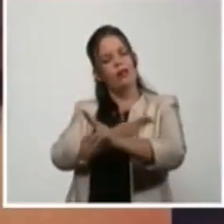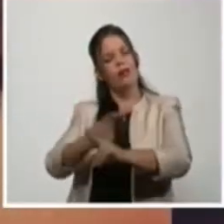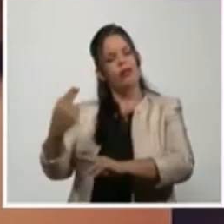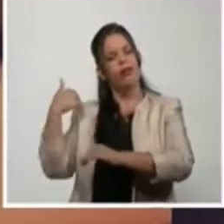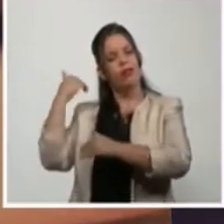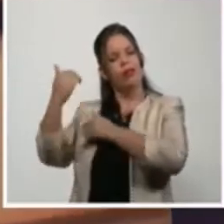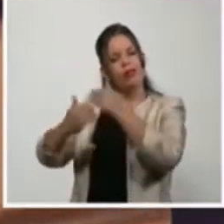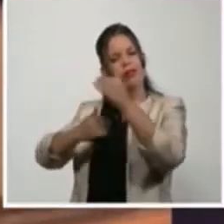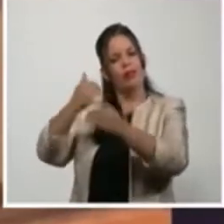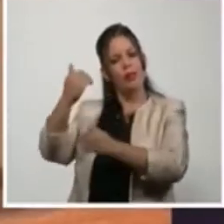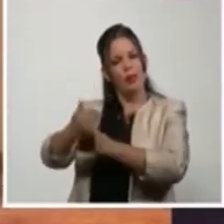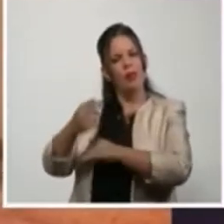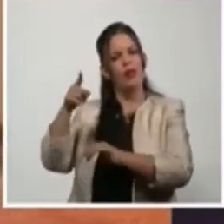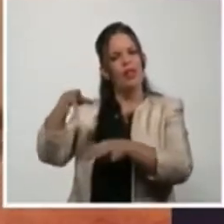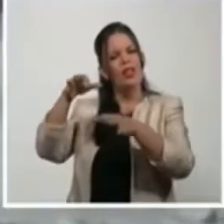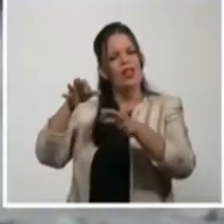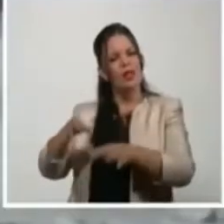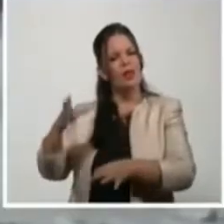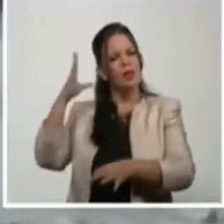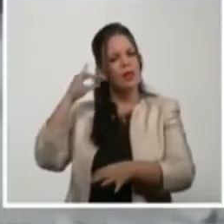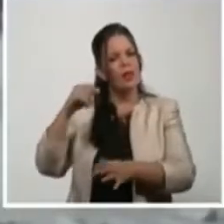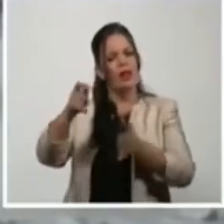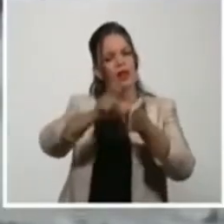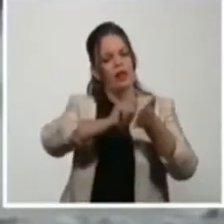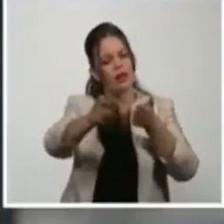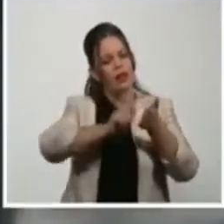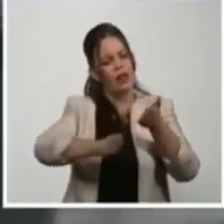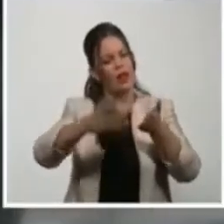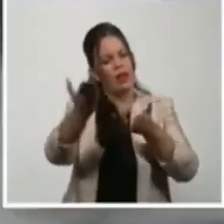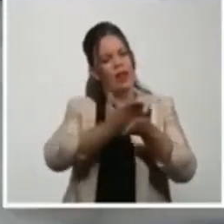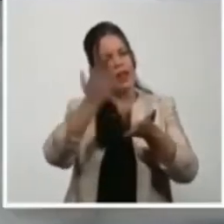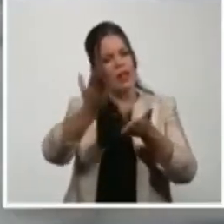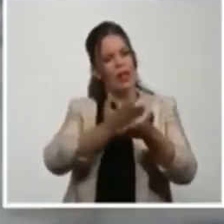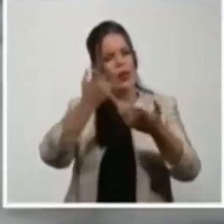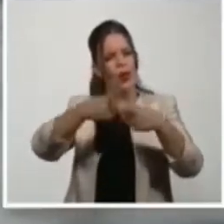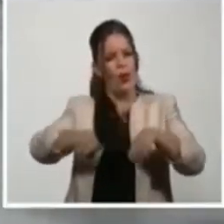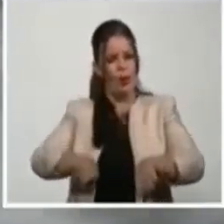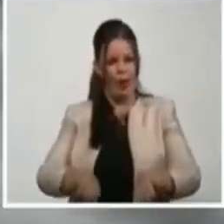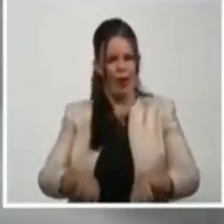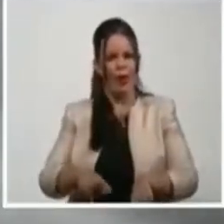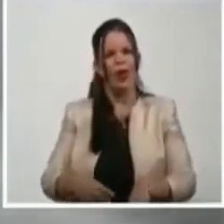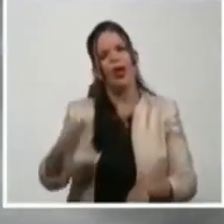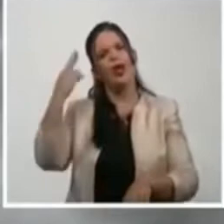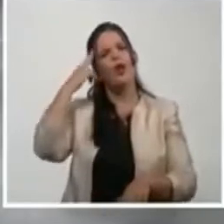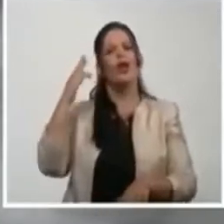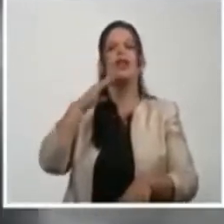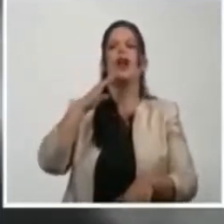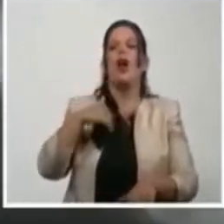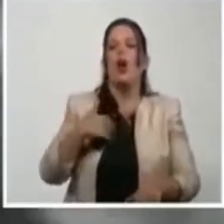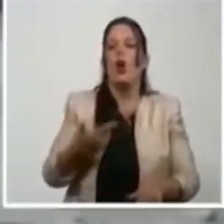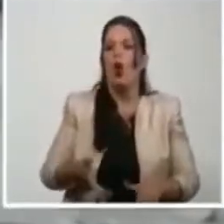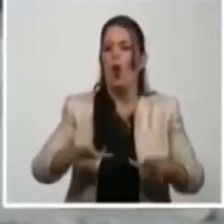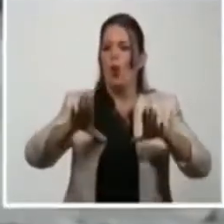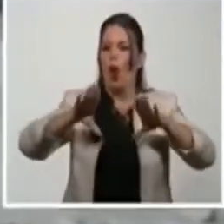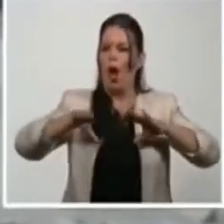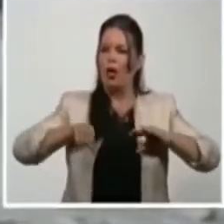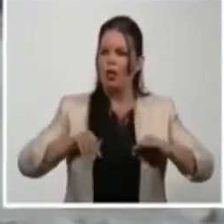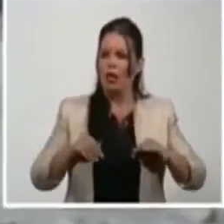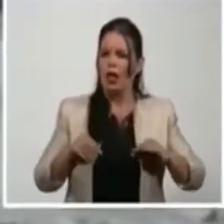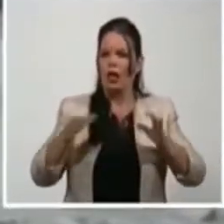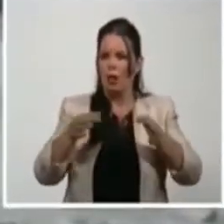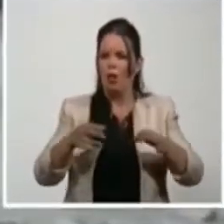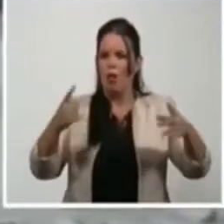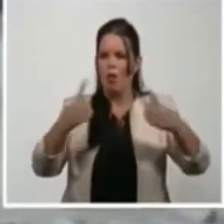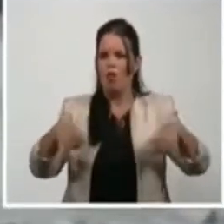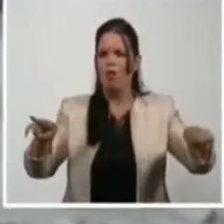las escribía en un libro, pero adelantó en una anécdota cómo aceptó el rodaje del ballet Giselle y por qué a veces el compromiso del cineasta